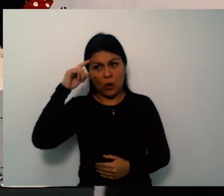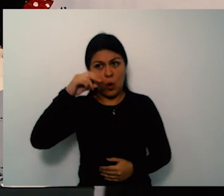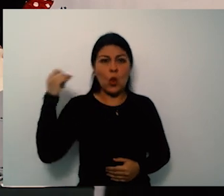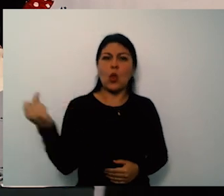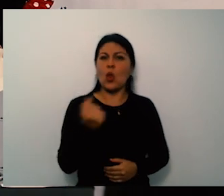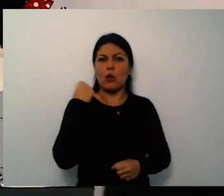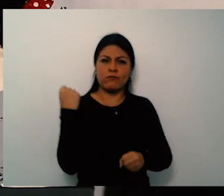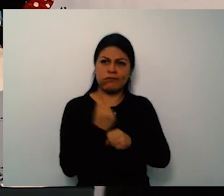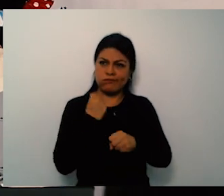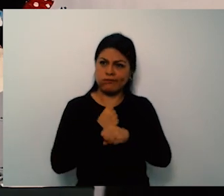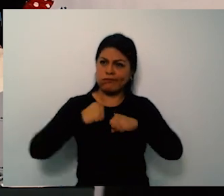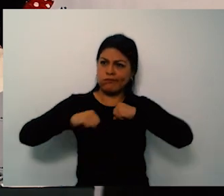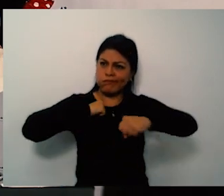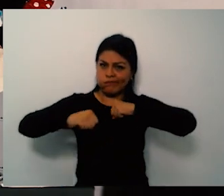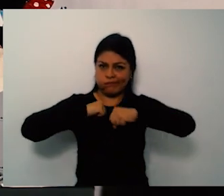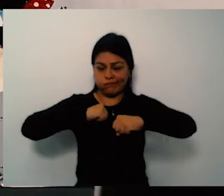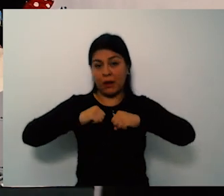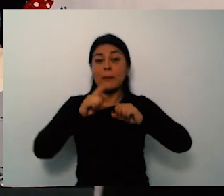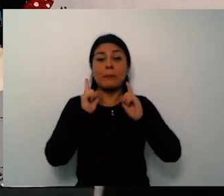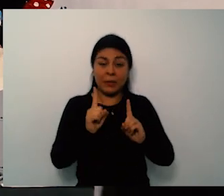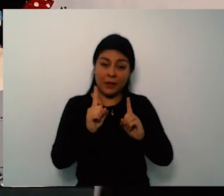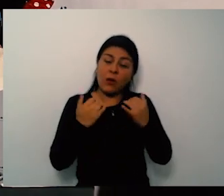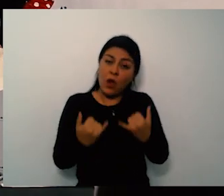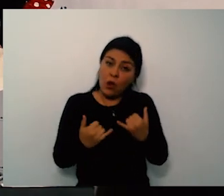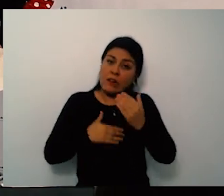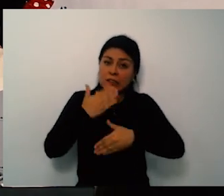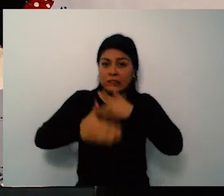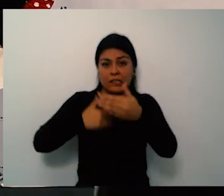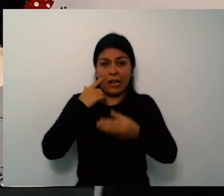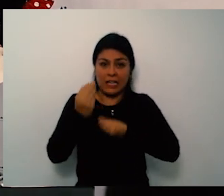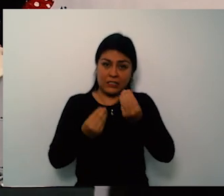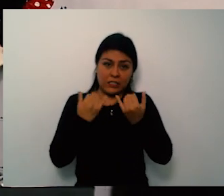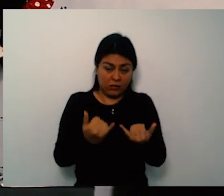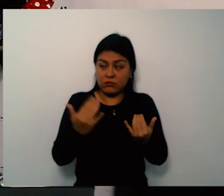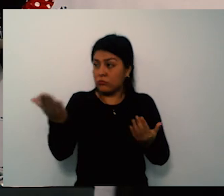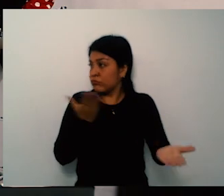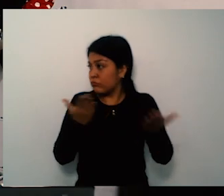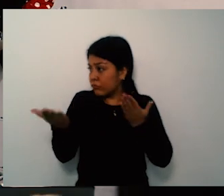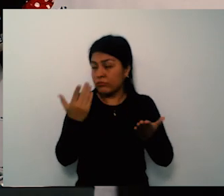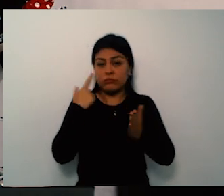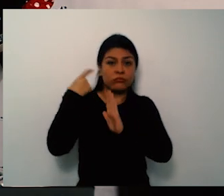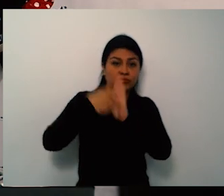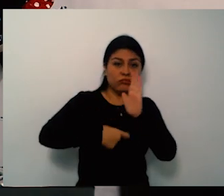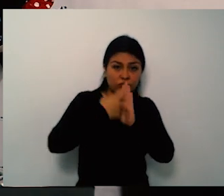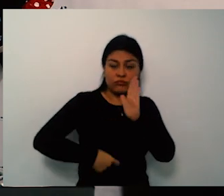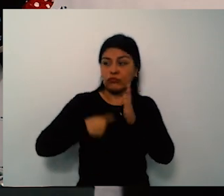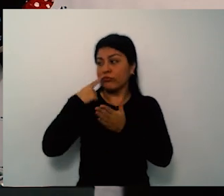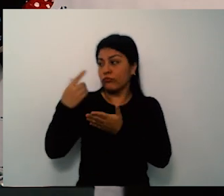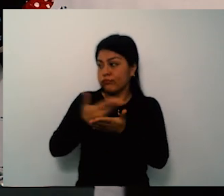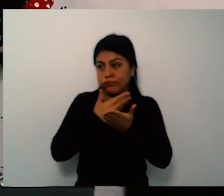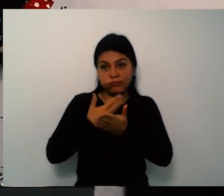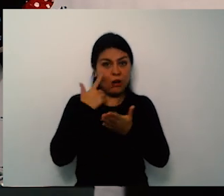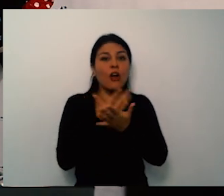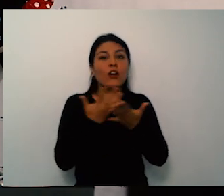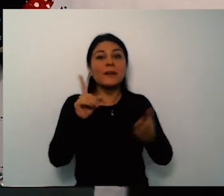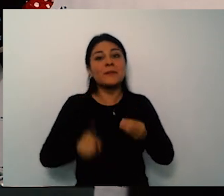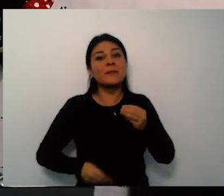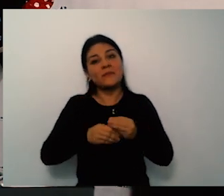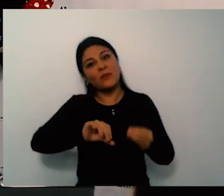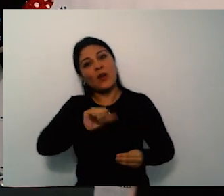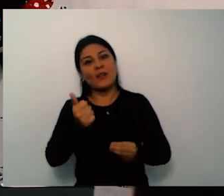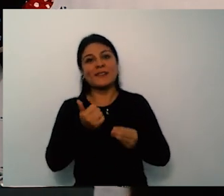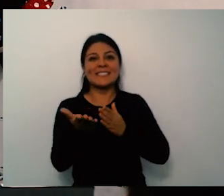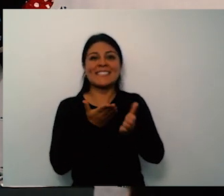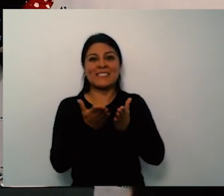la que más usuarios nos está dejando ¿por qué? porque confía en nosotros las otras EPS llega el paciente a urgencia lo atendemos lo